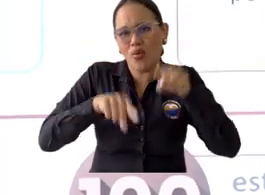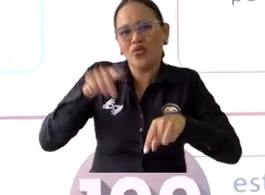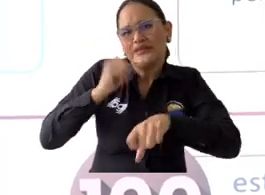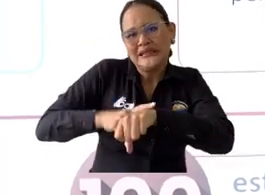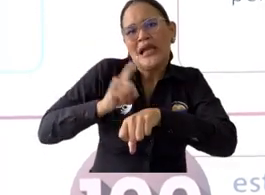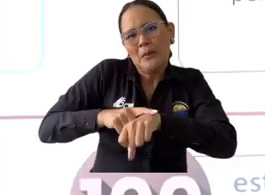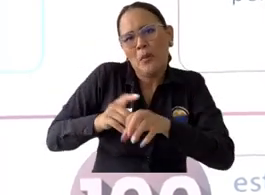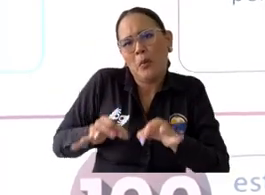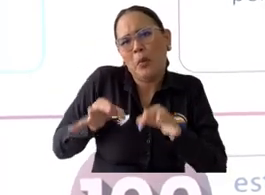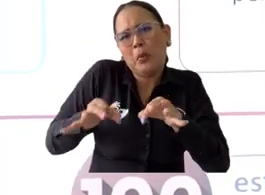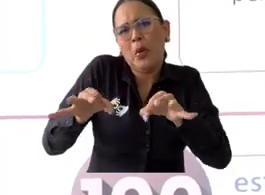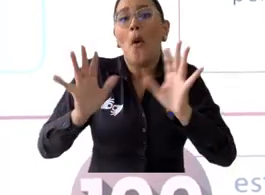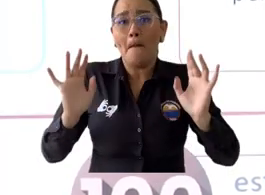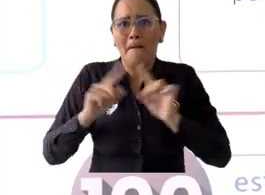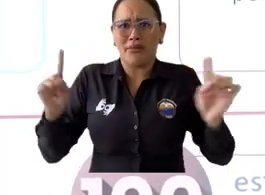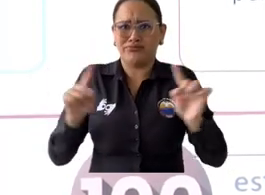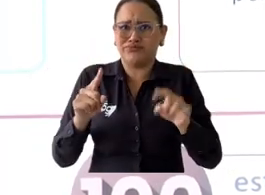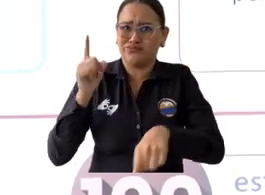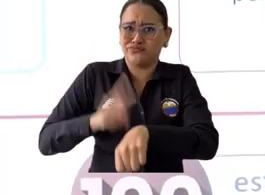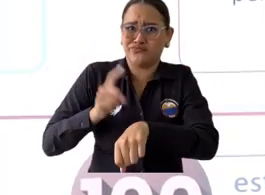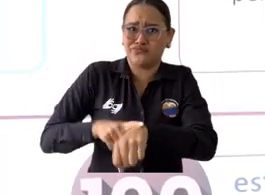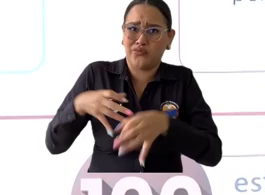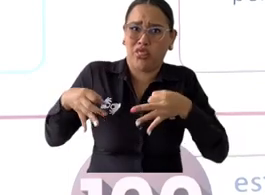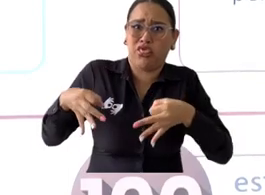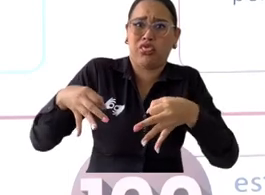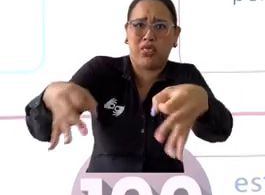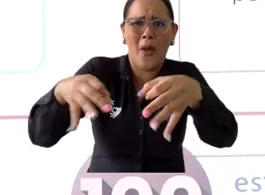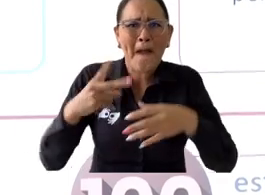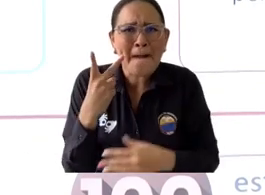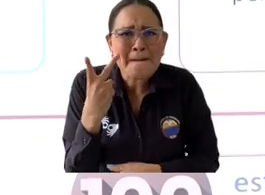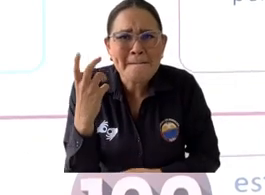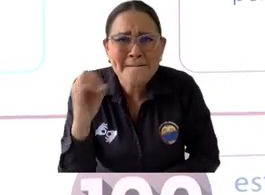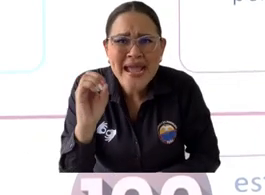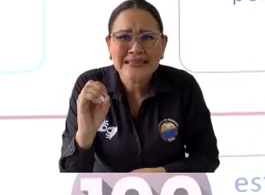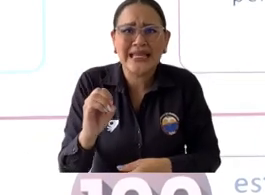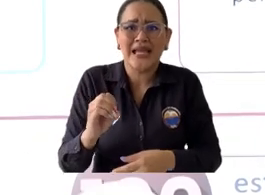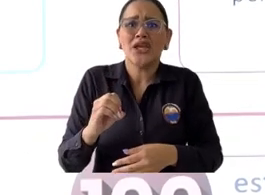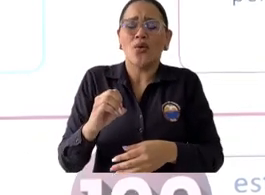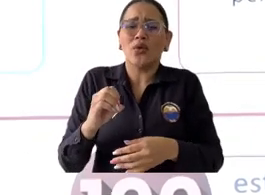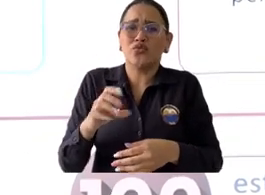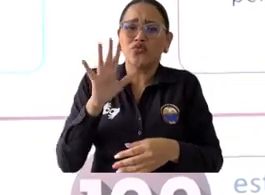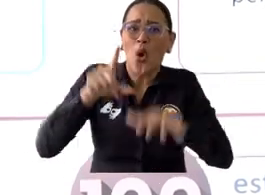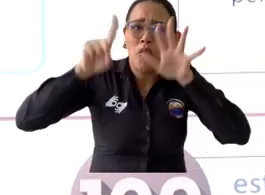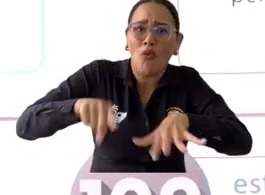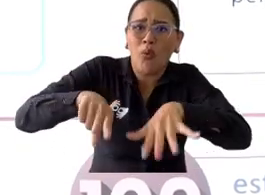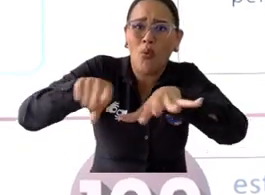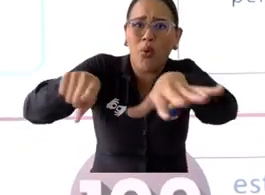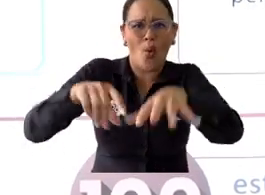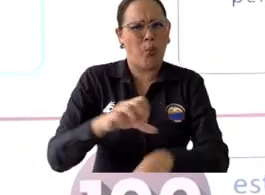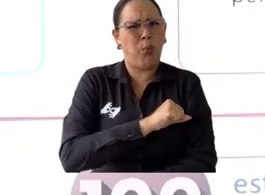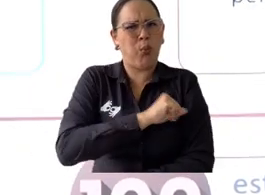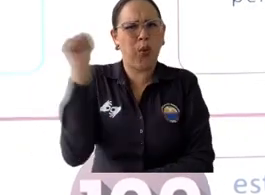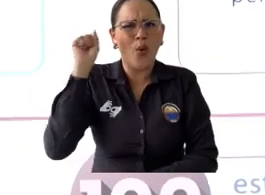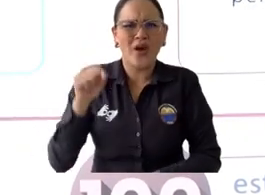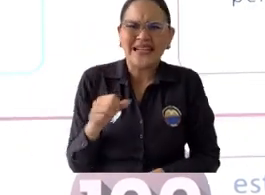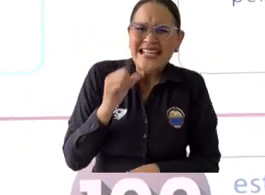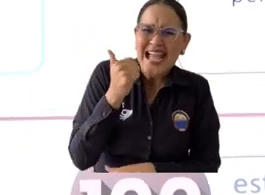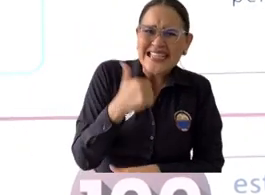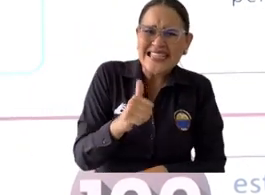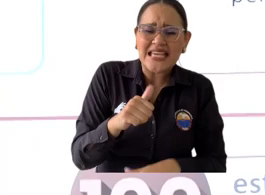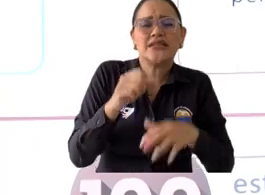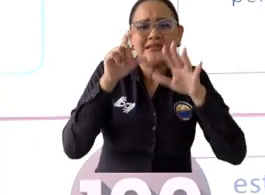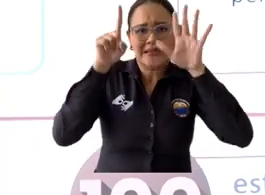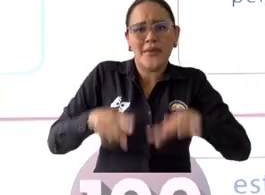más de 20 matrículas para un programa que tiene 10 semestres académicos de duración, creo que no es responsable ni con su futuro académico ni es